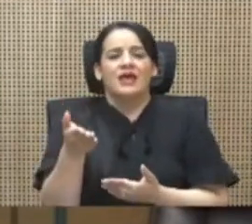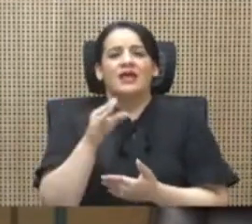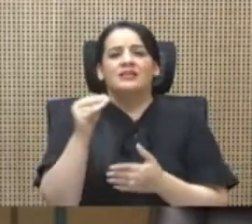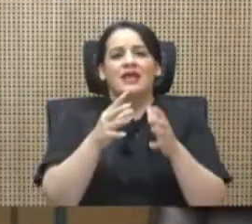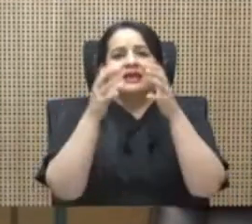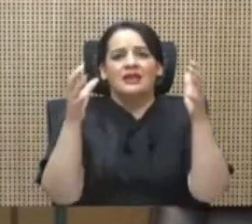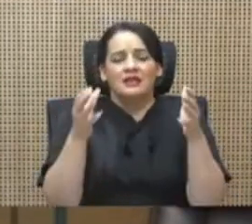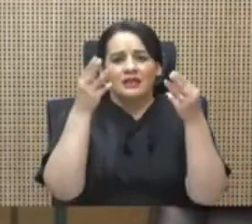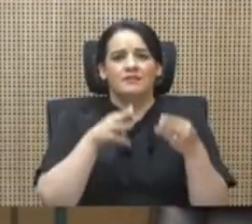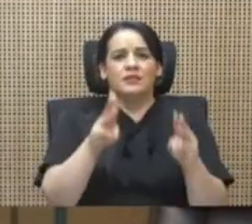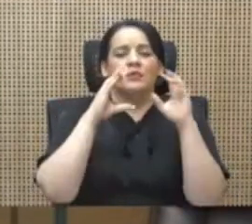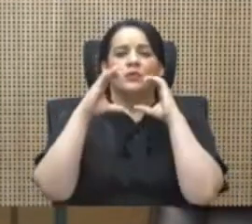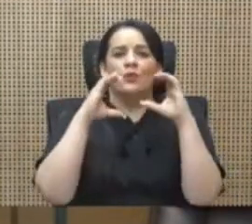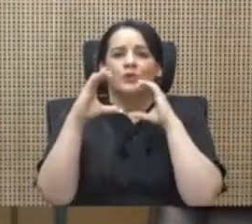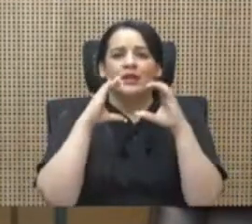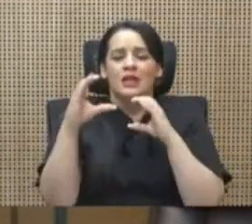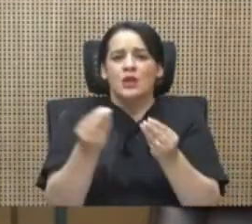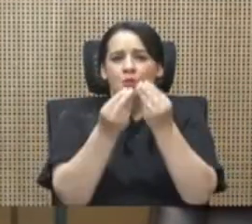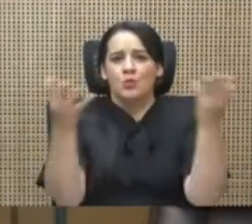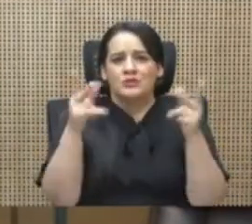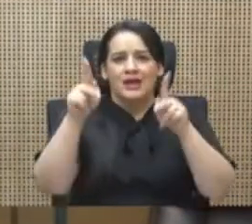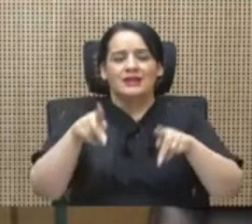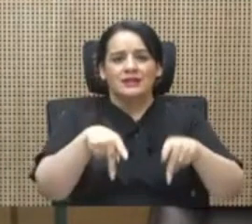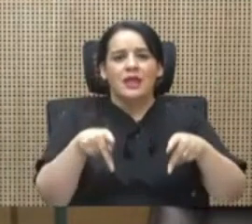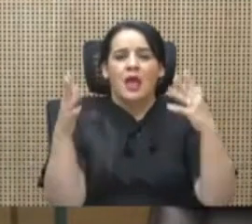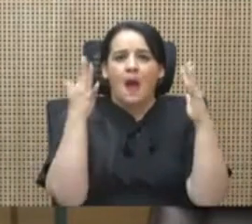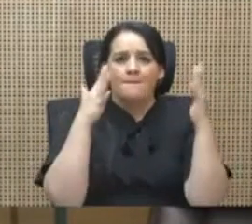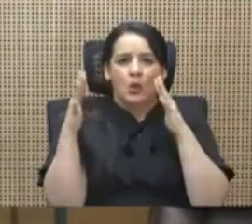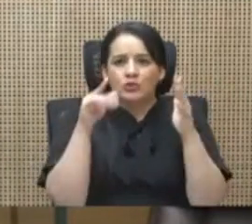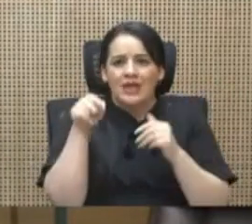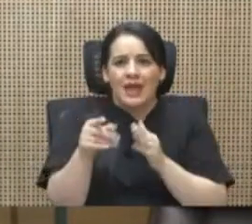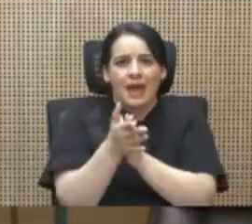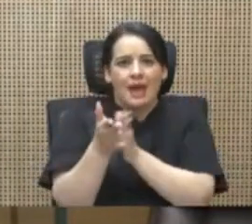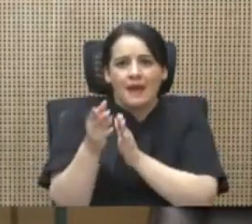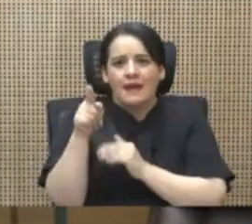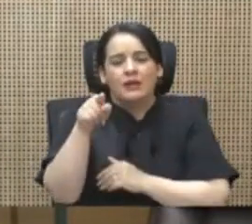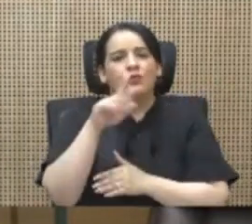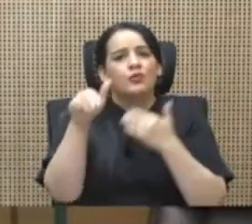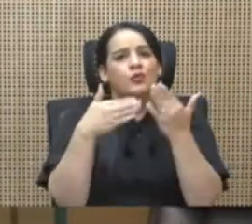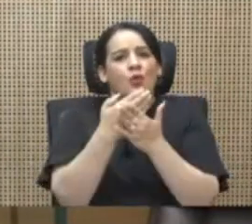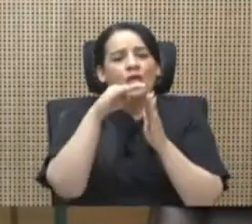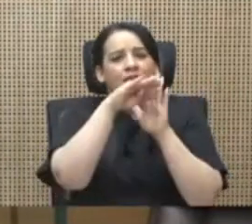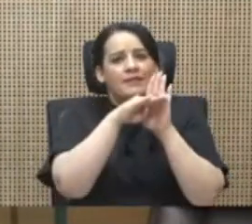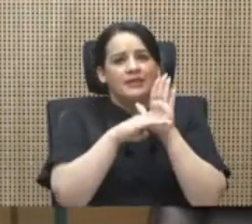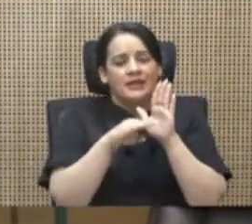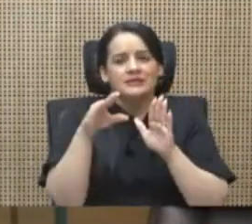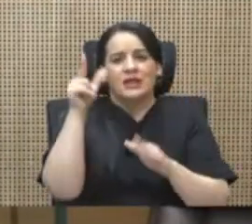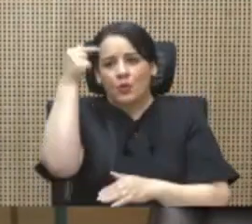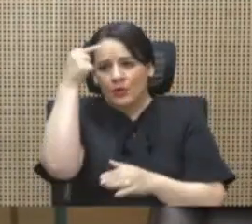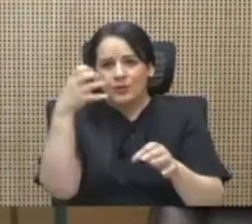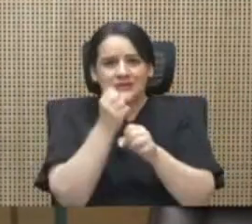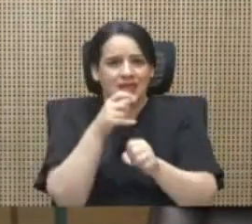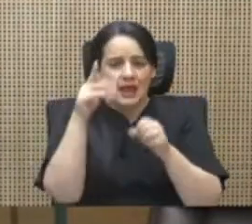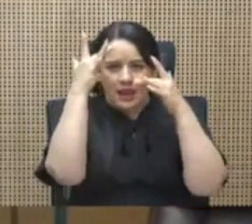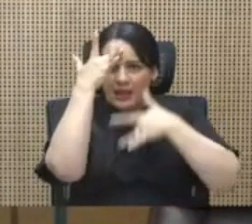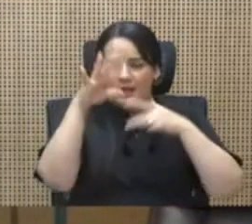de grandes medios de comunicación y de mucha gente que aplaudía las medidas y el manejo que el gobierno hacía de la pandemia. Se nos metió un